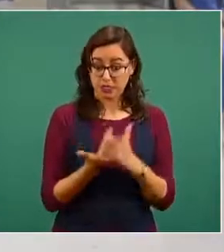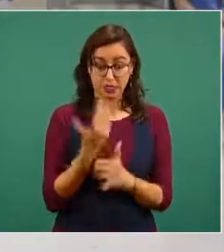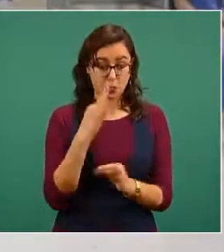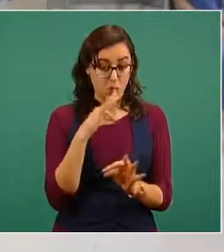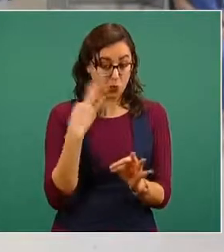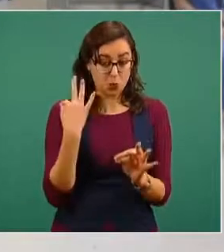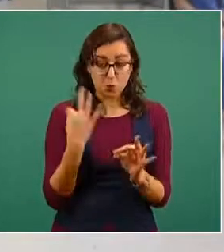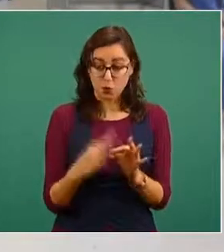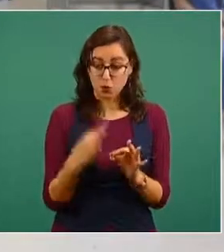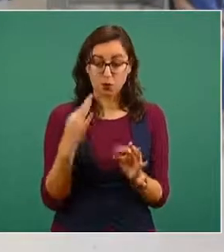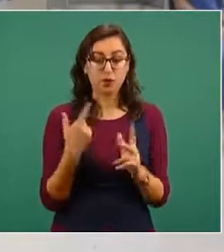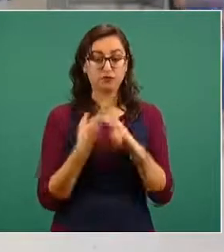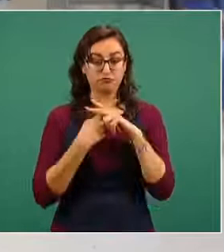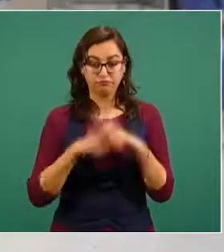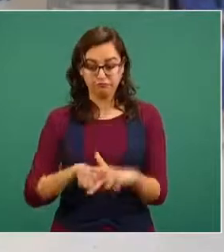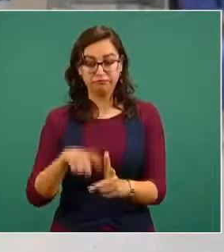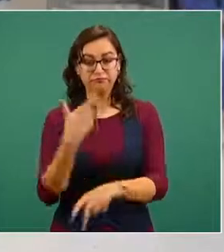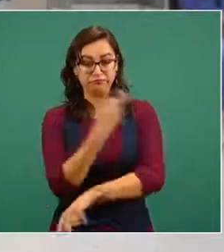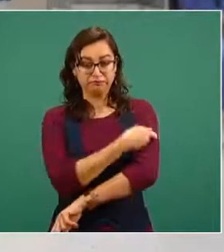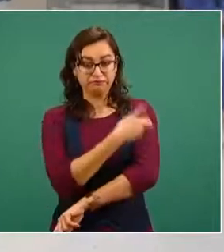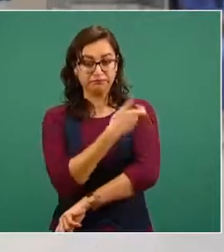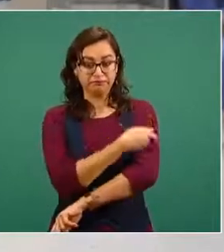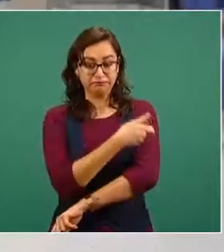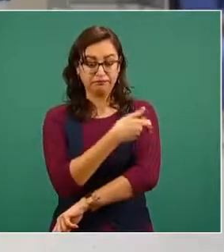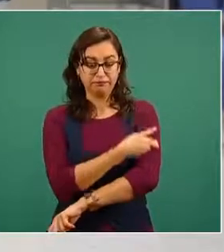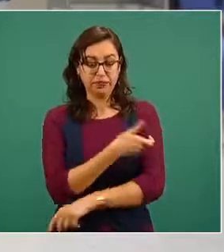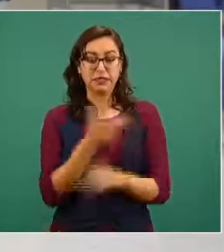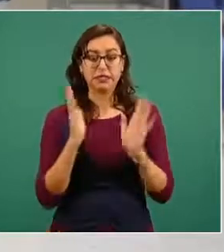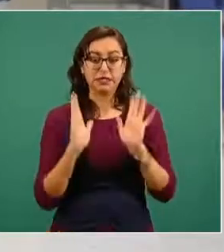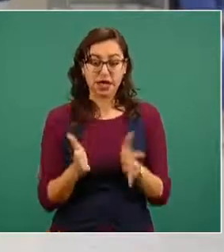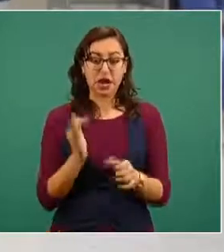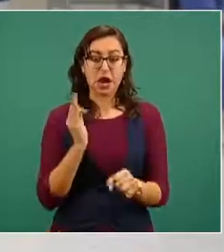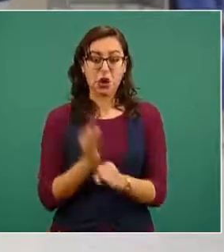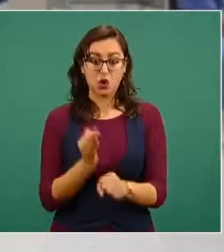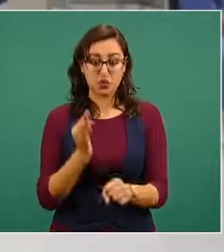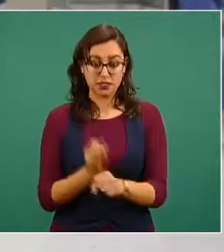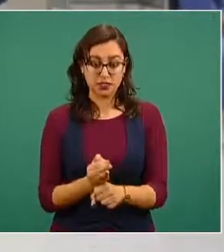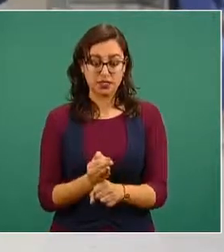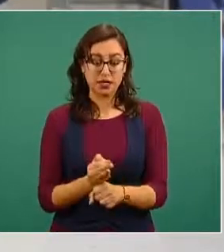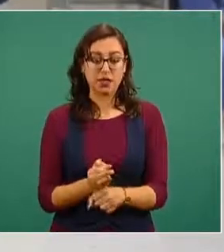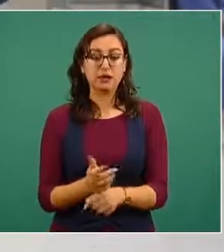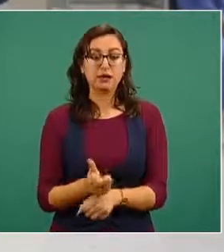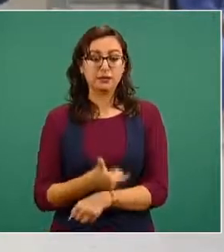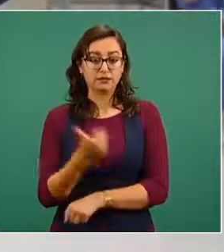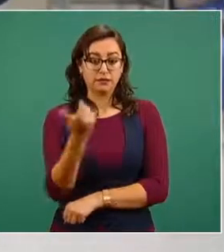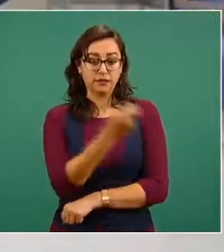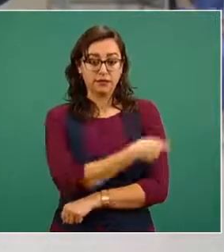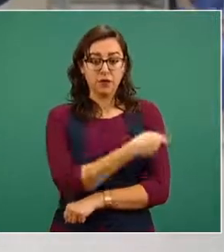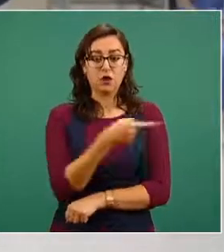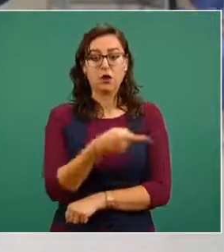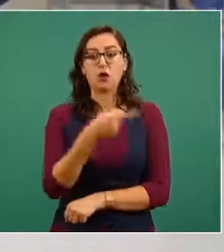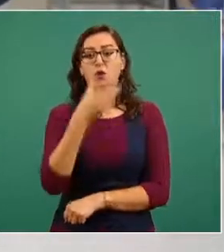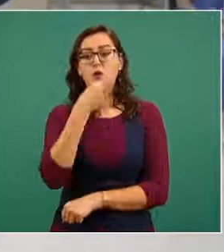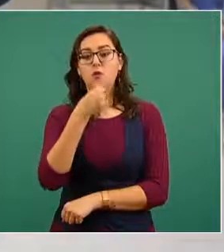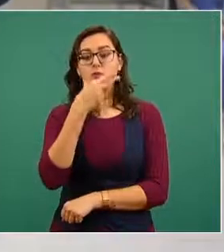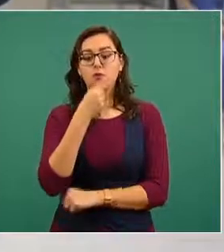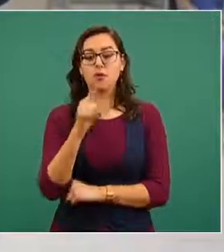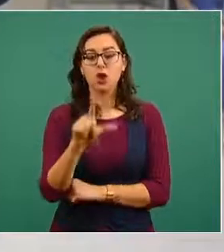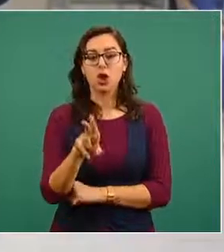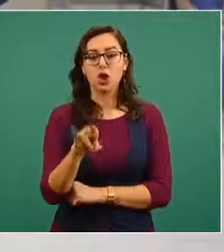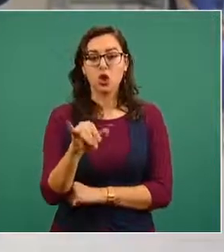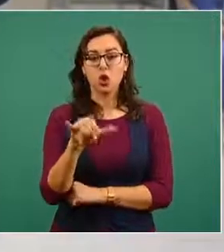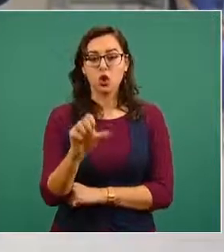iniciamos actividades y en estos momentos se le está aplicando la dosis a Luis Francisco Carrillo